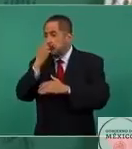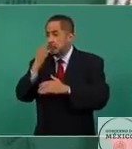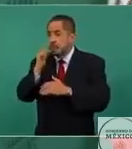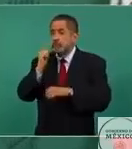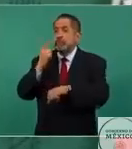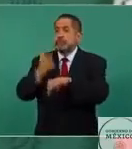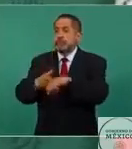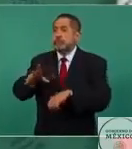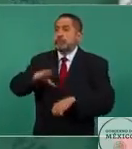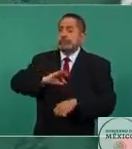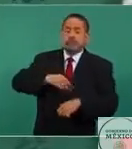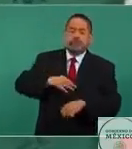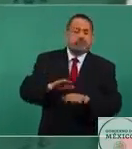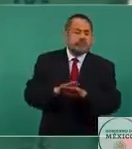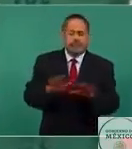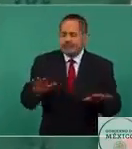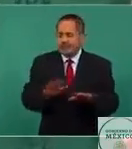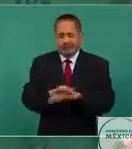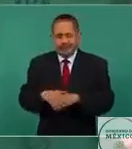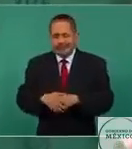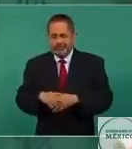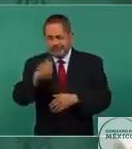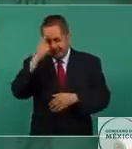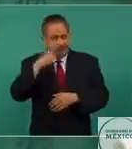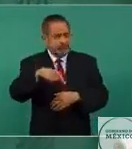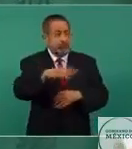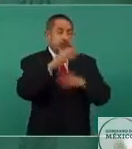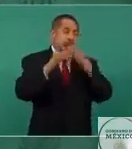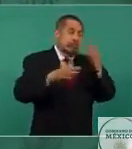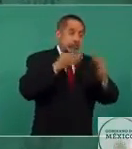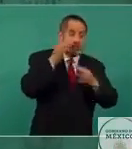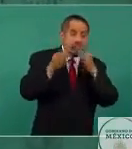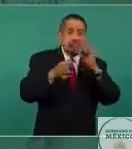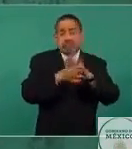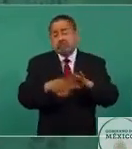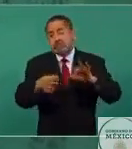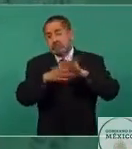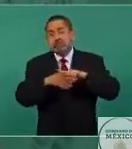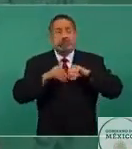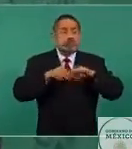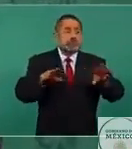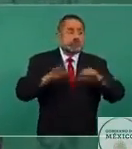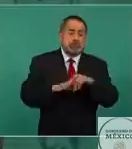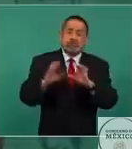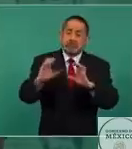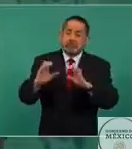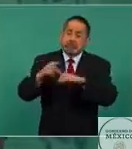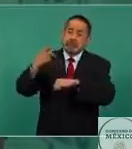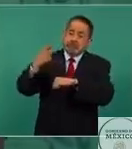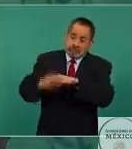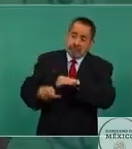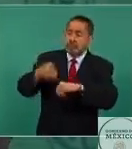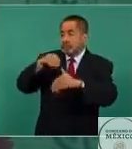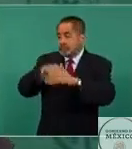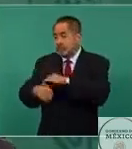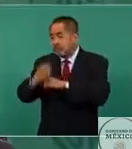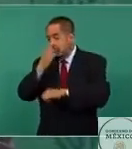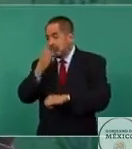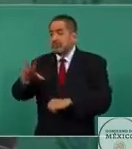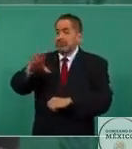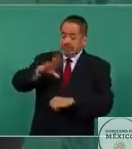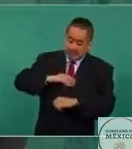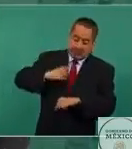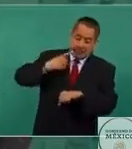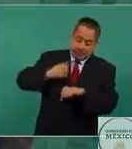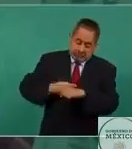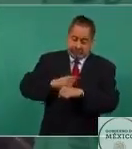para los niños. Toda esta campaña que desataron, de que se iban a